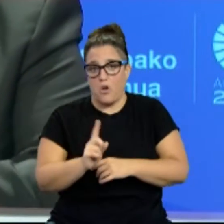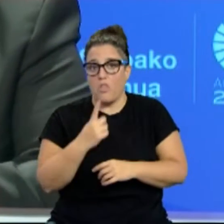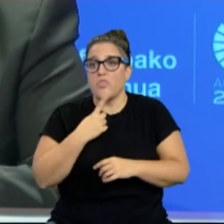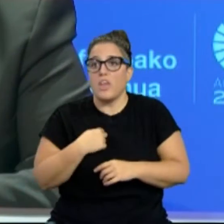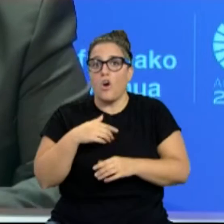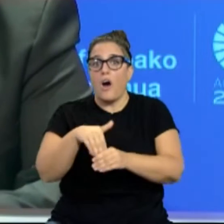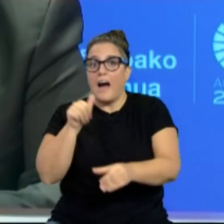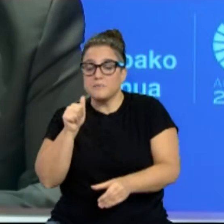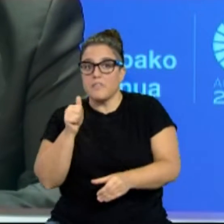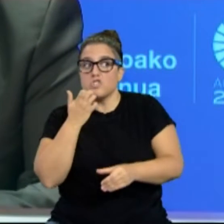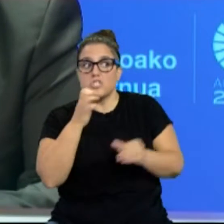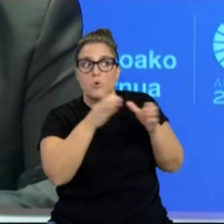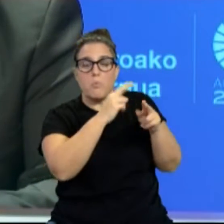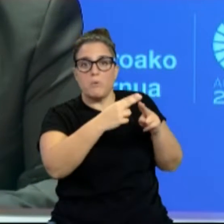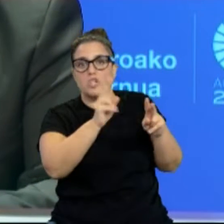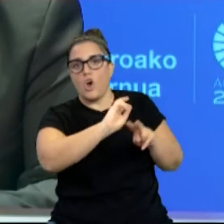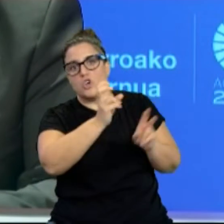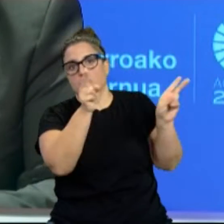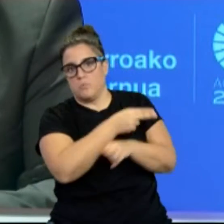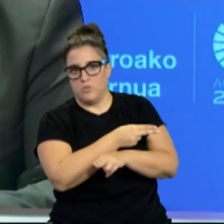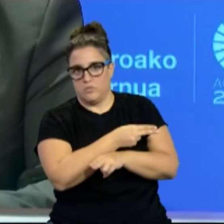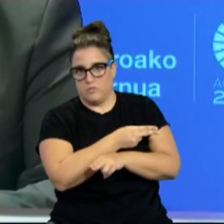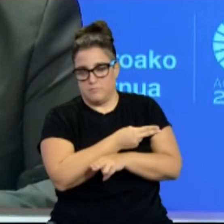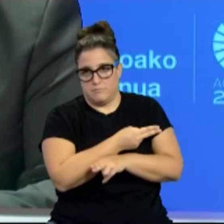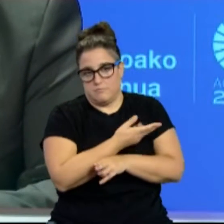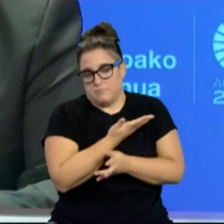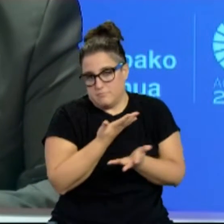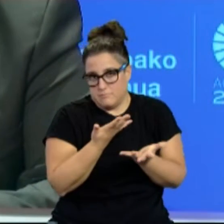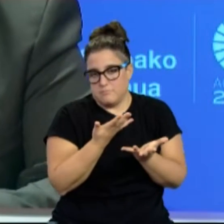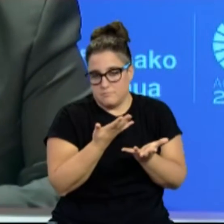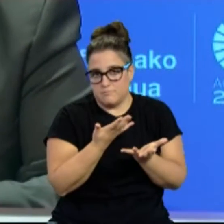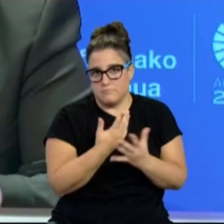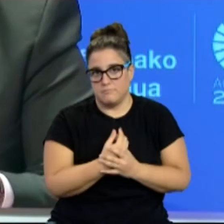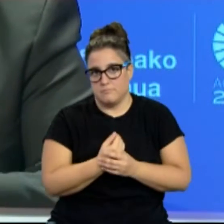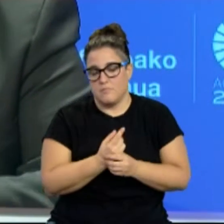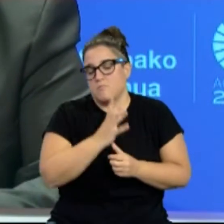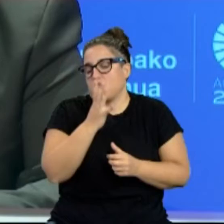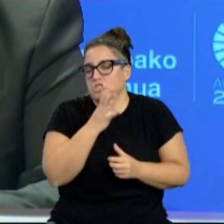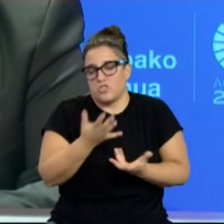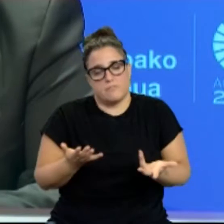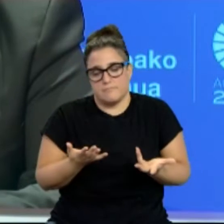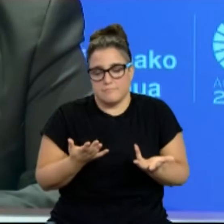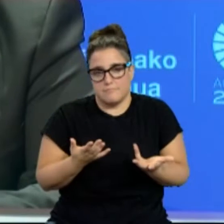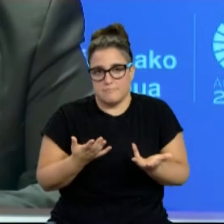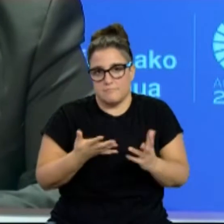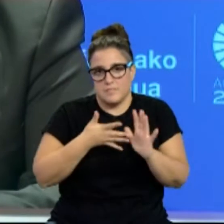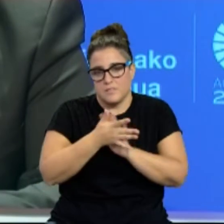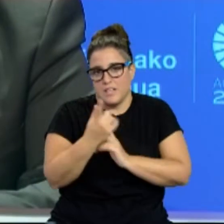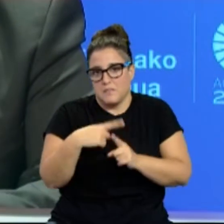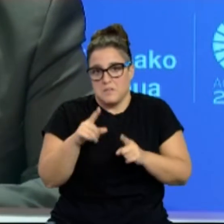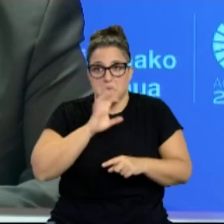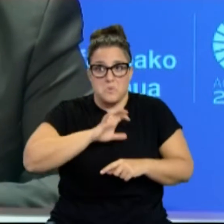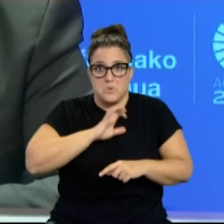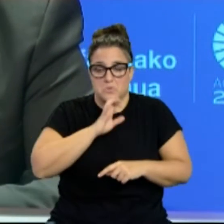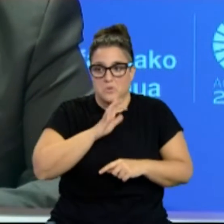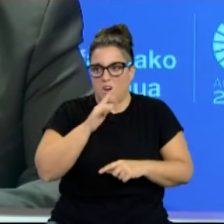a cambio de vetar a otras formaciones políticas. Por tanto, bueno, en ese sentido, resulta curioso que